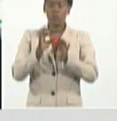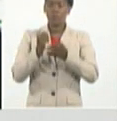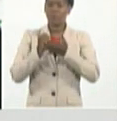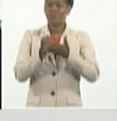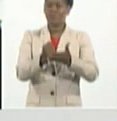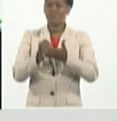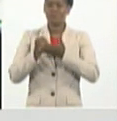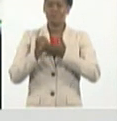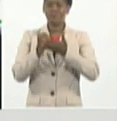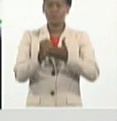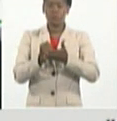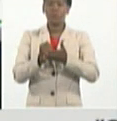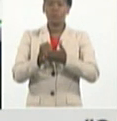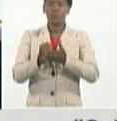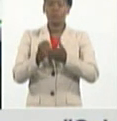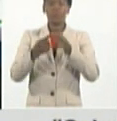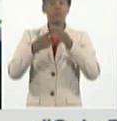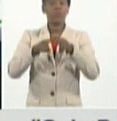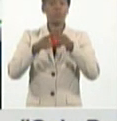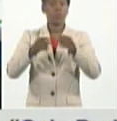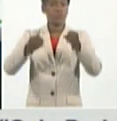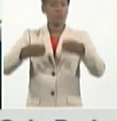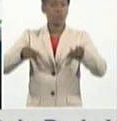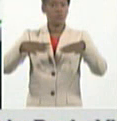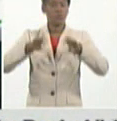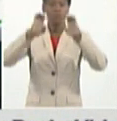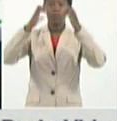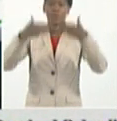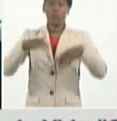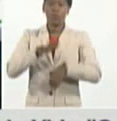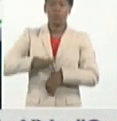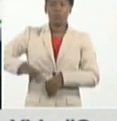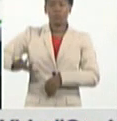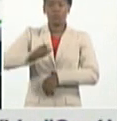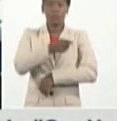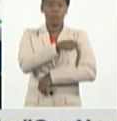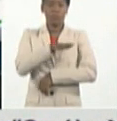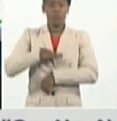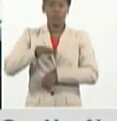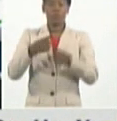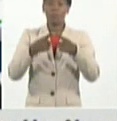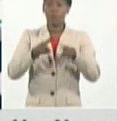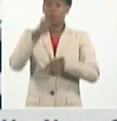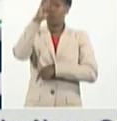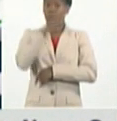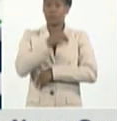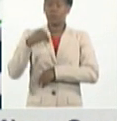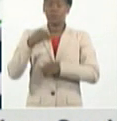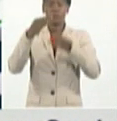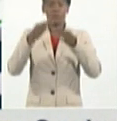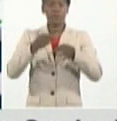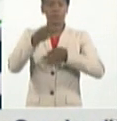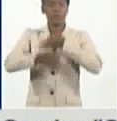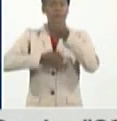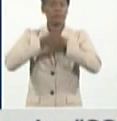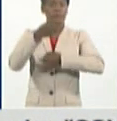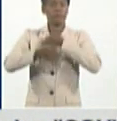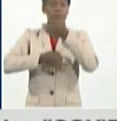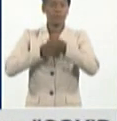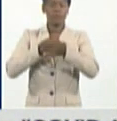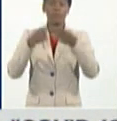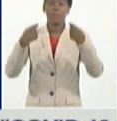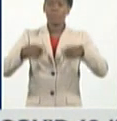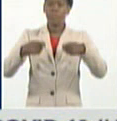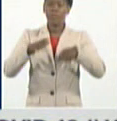Francisco Durán García, permitirá controlar esta enfermedad. Buenos días doctor Durán,